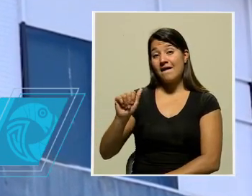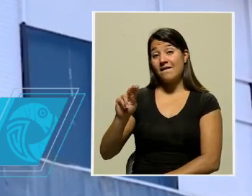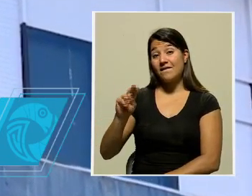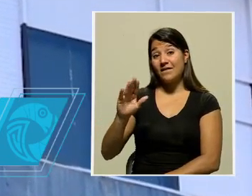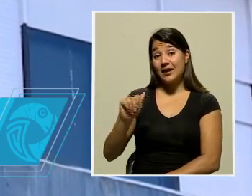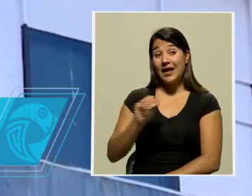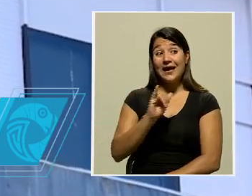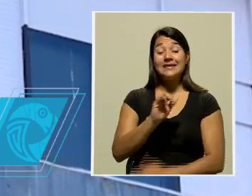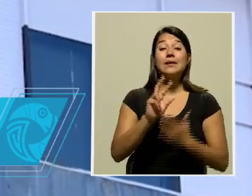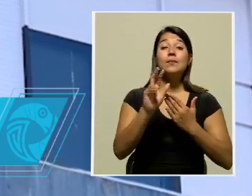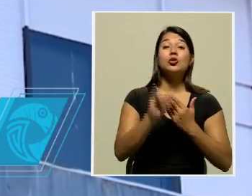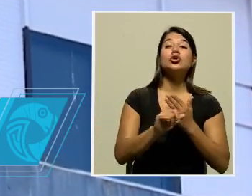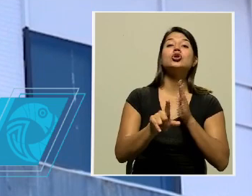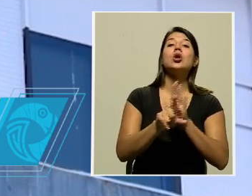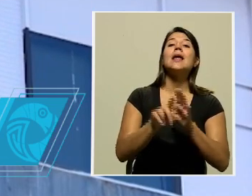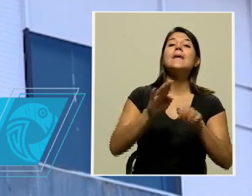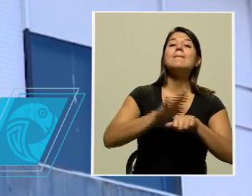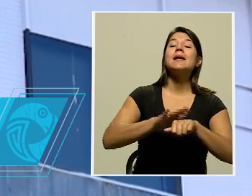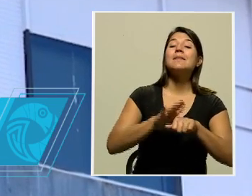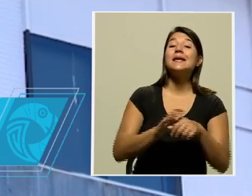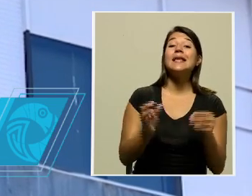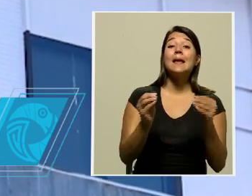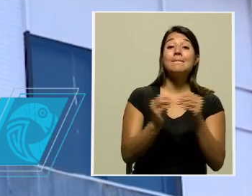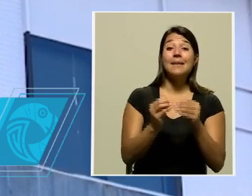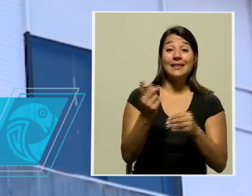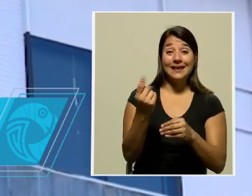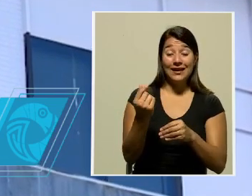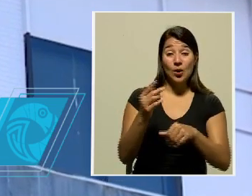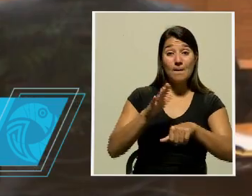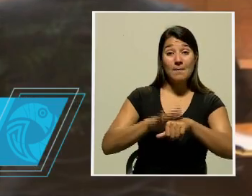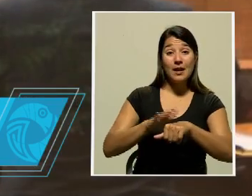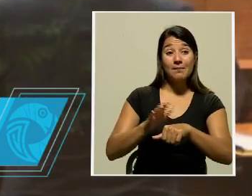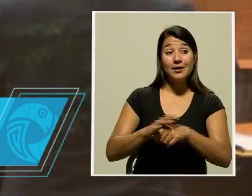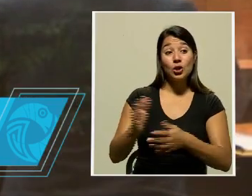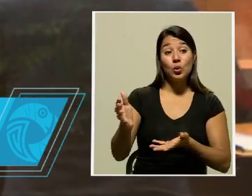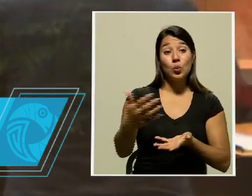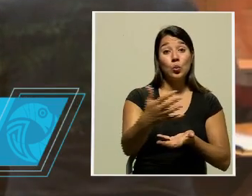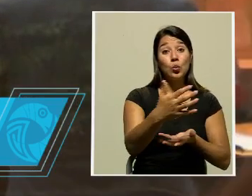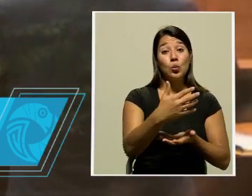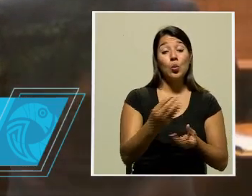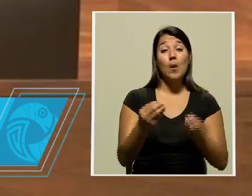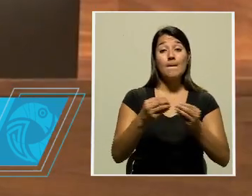recursos frescos y permitirá una mejor recaudación del sistema tributario.